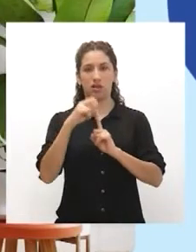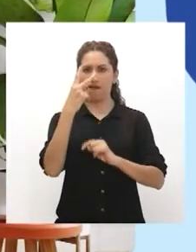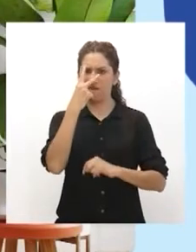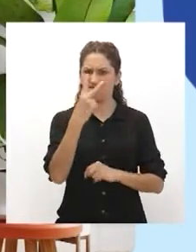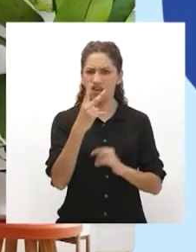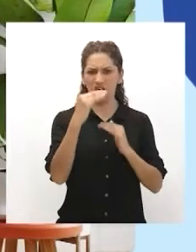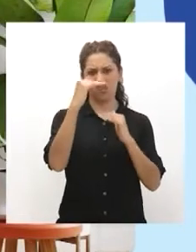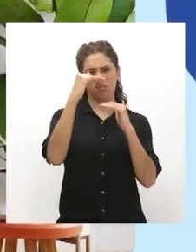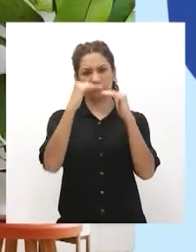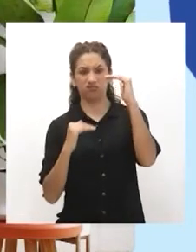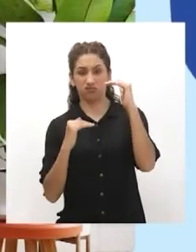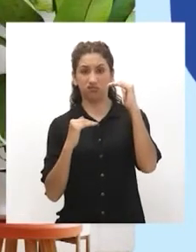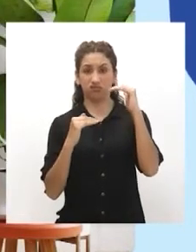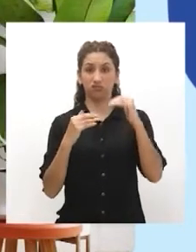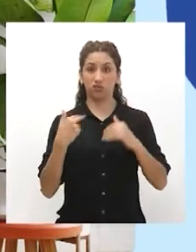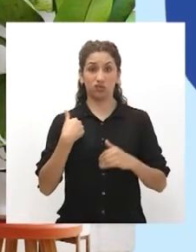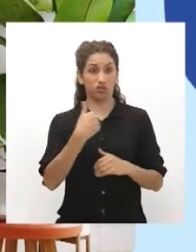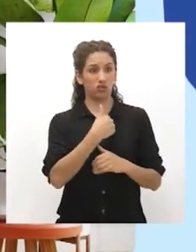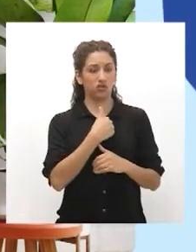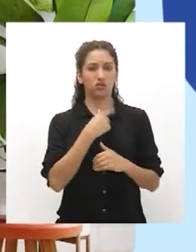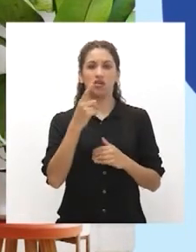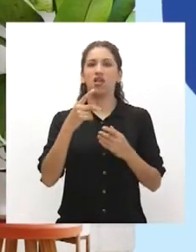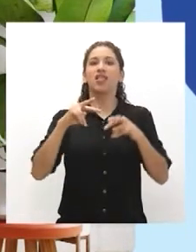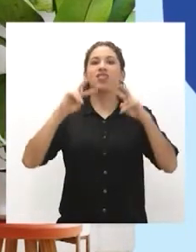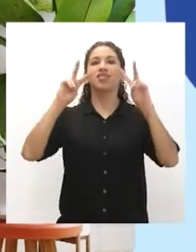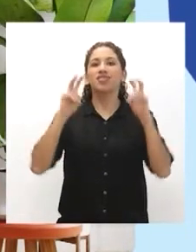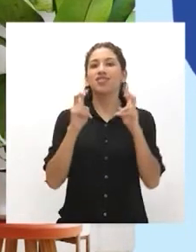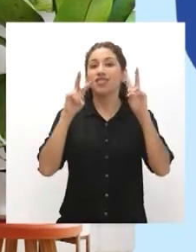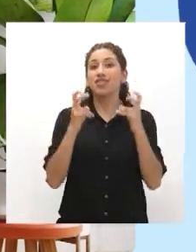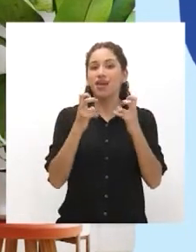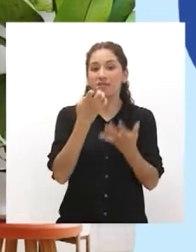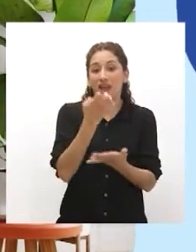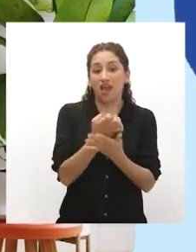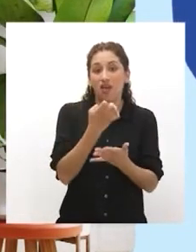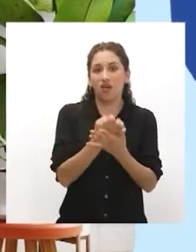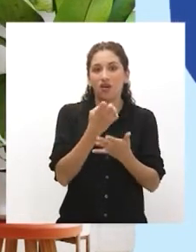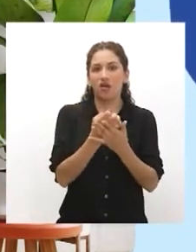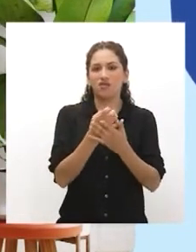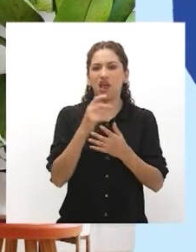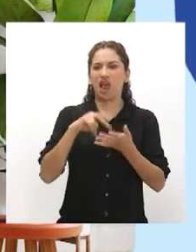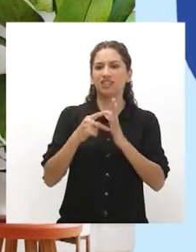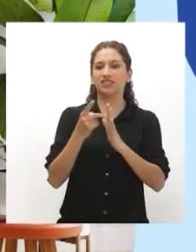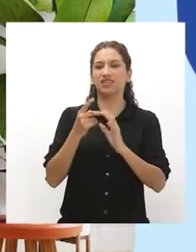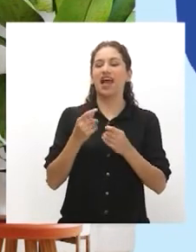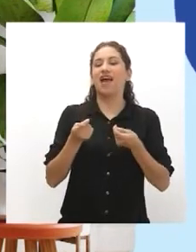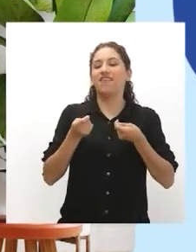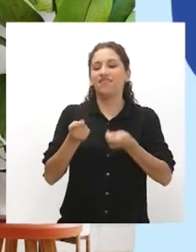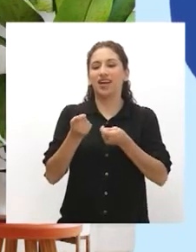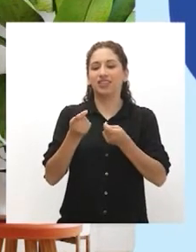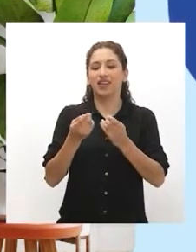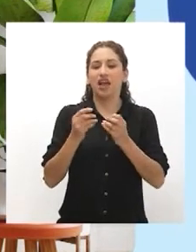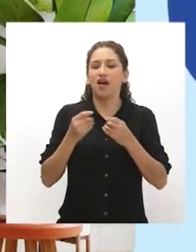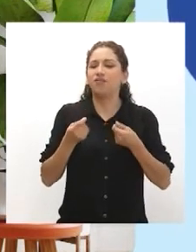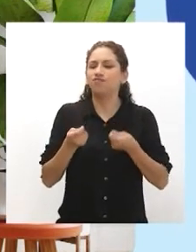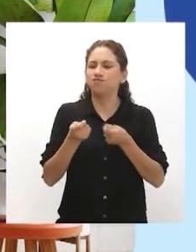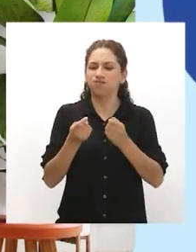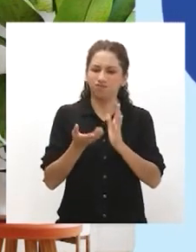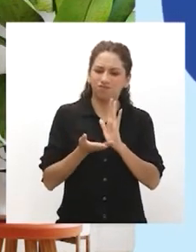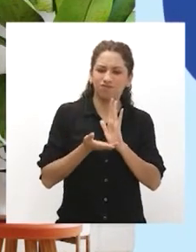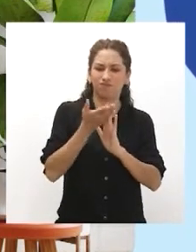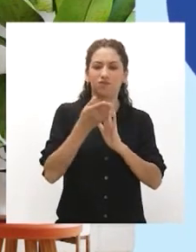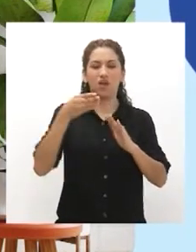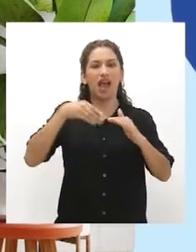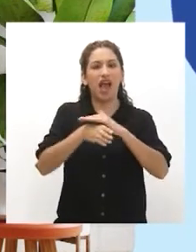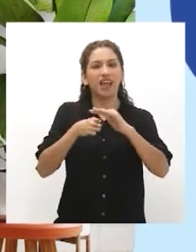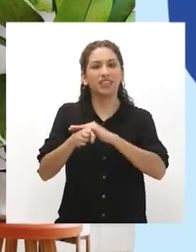desigual como la nuestra, el nivel socioeconómico refuerza este tipo de actos al condicionar el acceso y